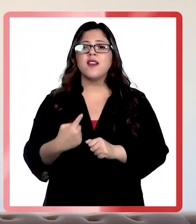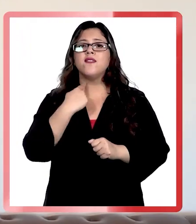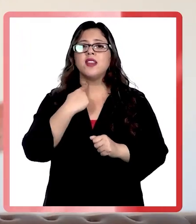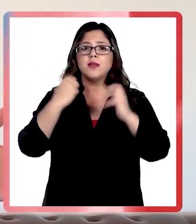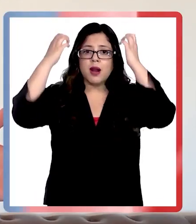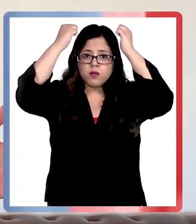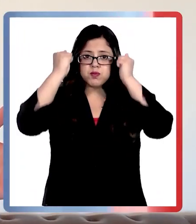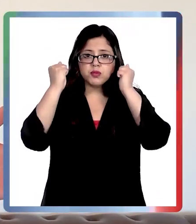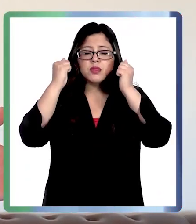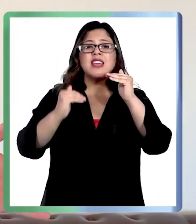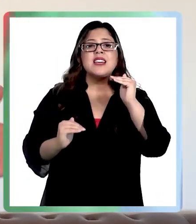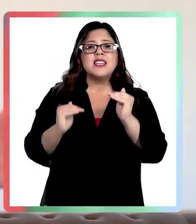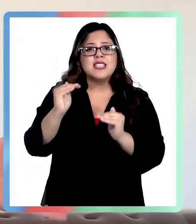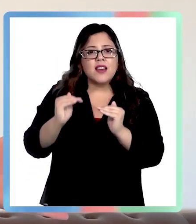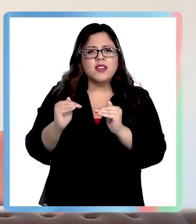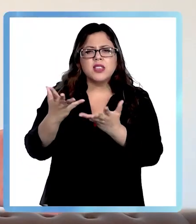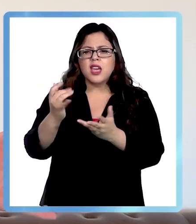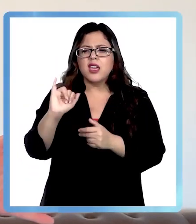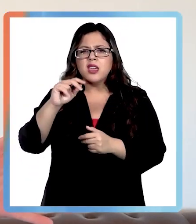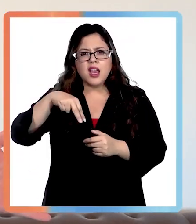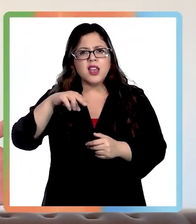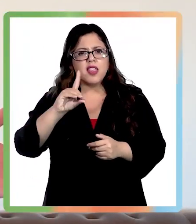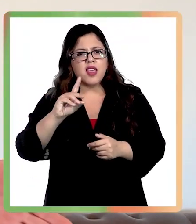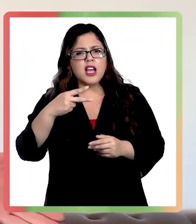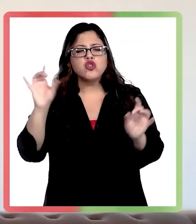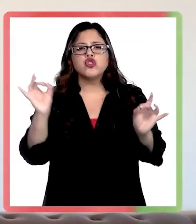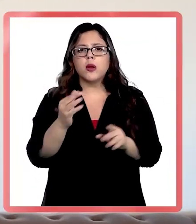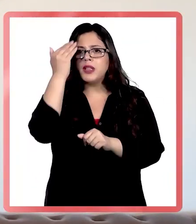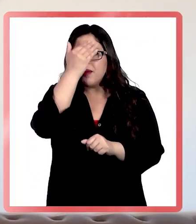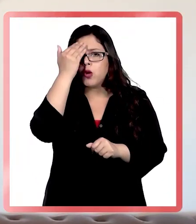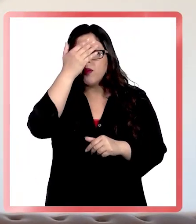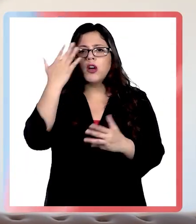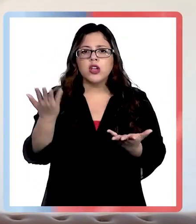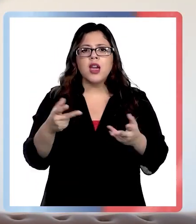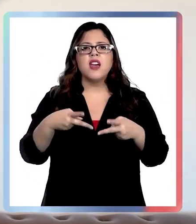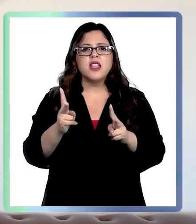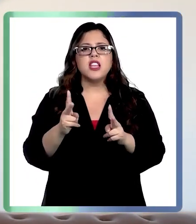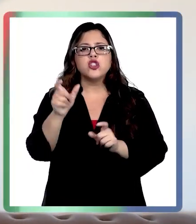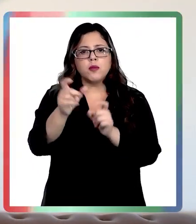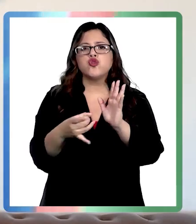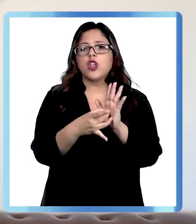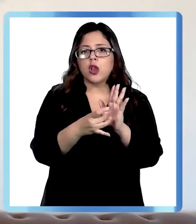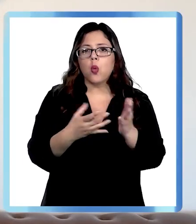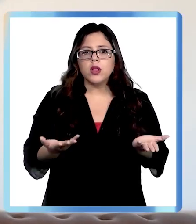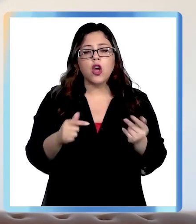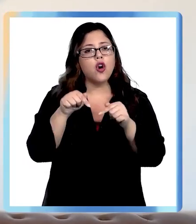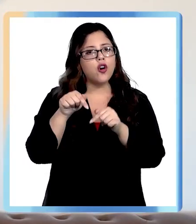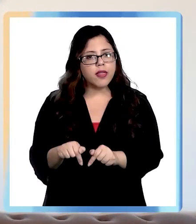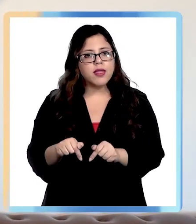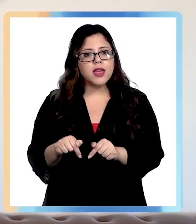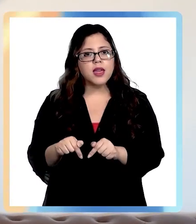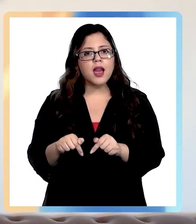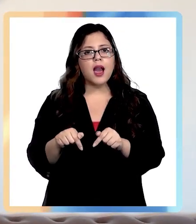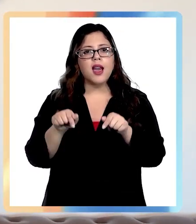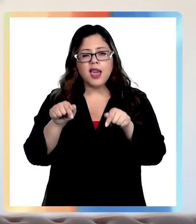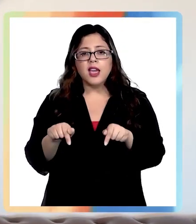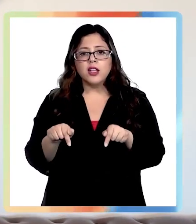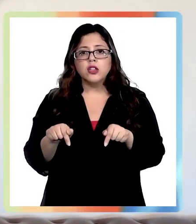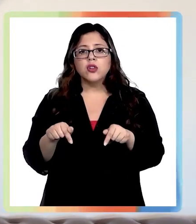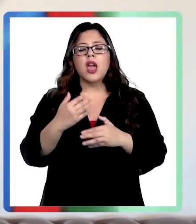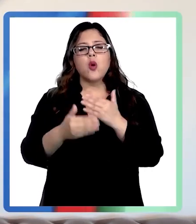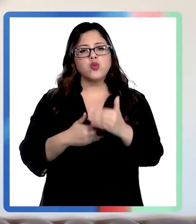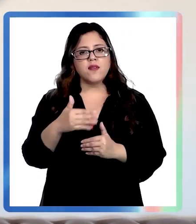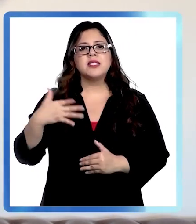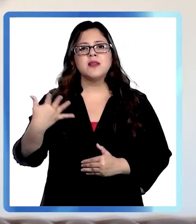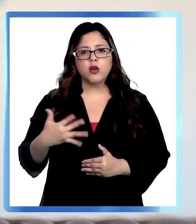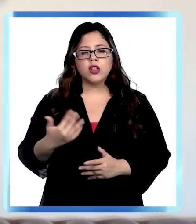parecía que el Instituto Nacional de Derechos Humanos estaba solamente preocupado de los derechos de los delincuentes. Hoy día, que se haga esta afirmación creo que es un gran avance. Tenemos